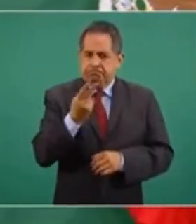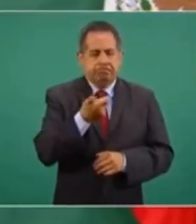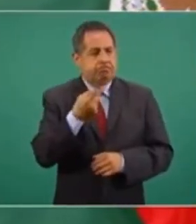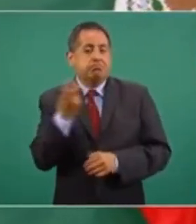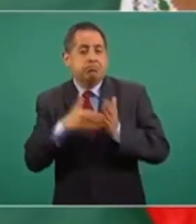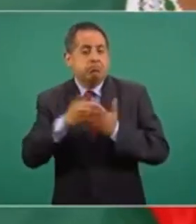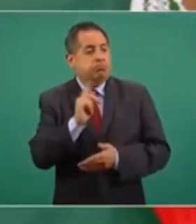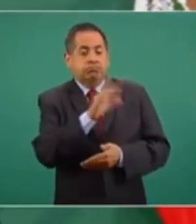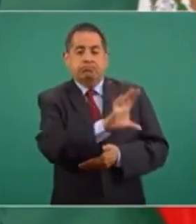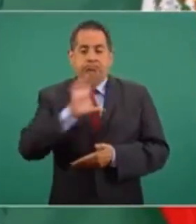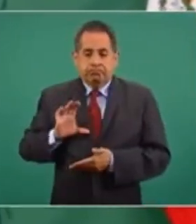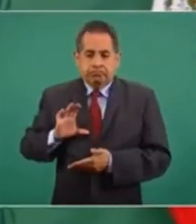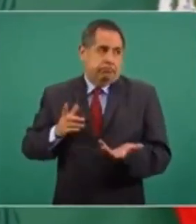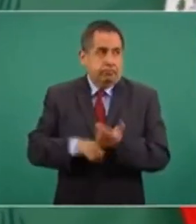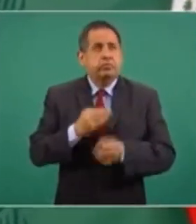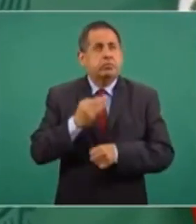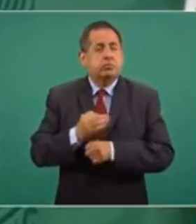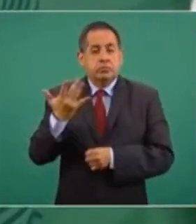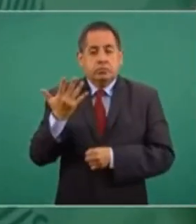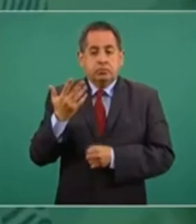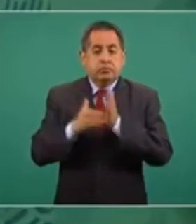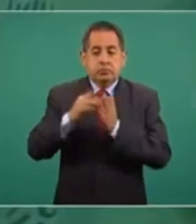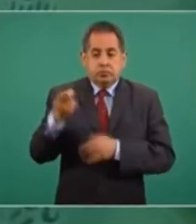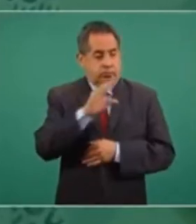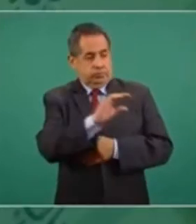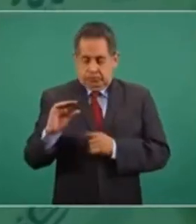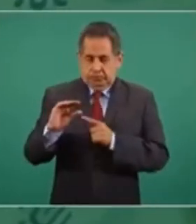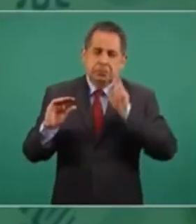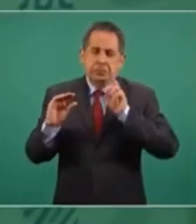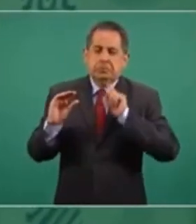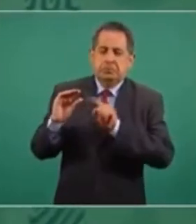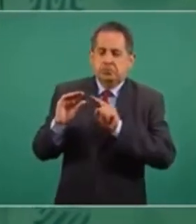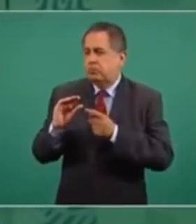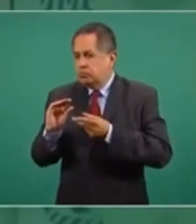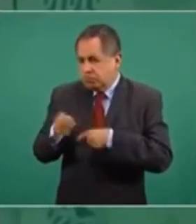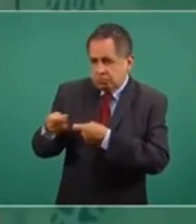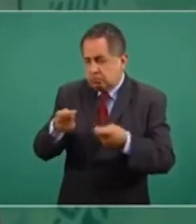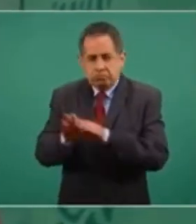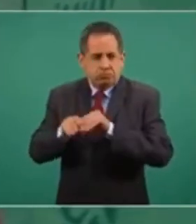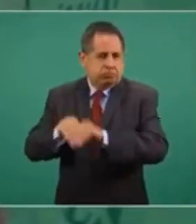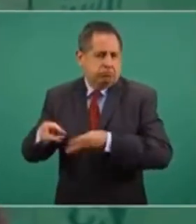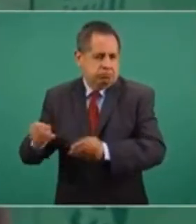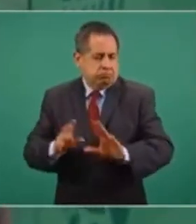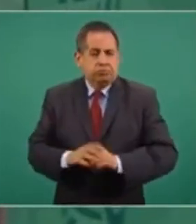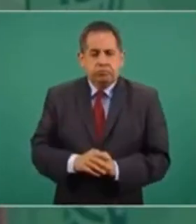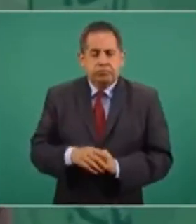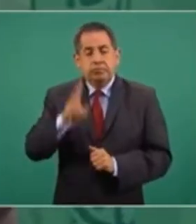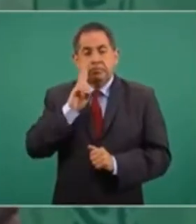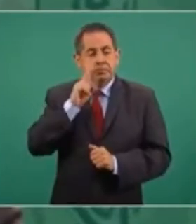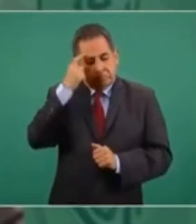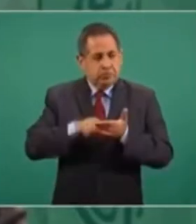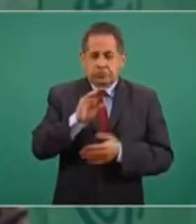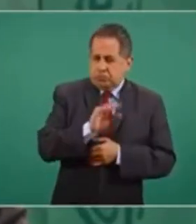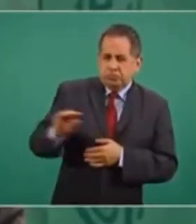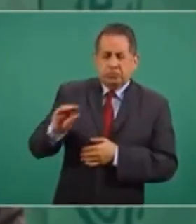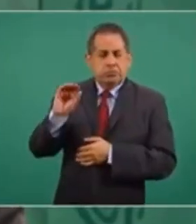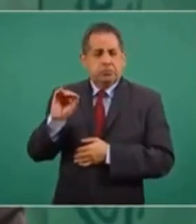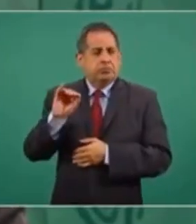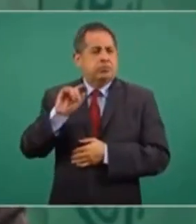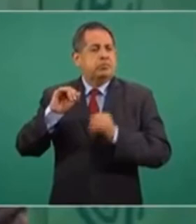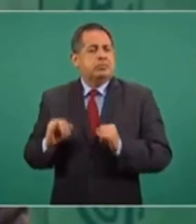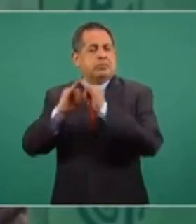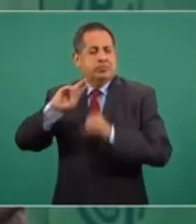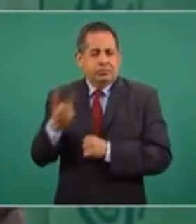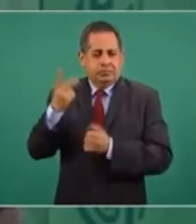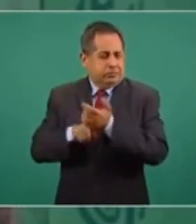pues ya tendríamos 50 millones de dólares para este año y ya veríamos en qué los ocupamos iría al Instituto para devolverle al